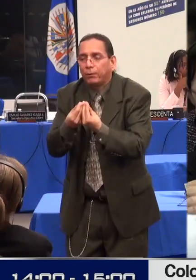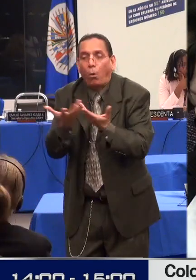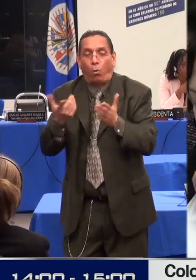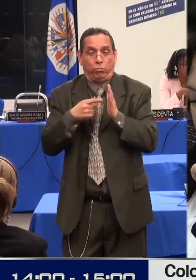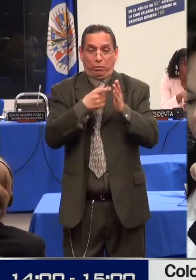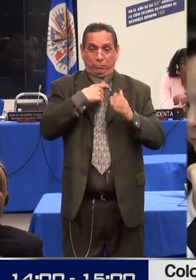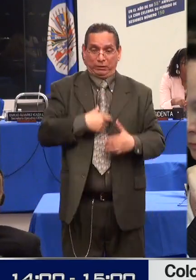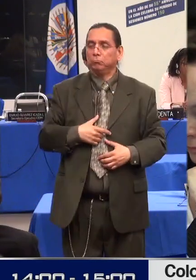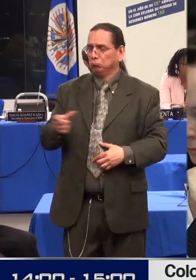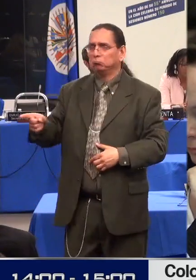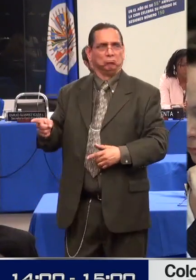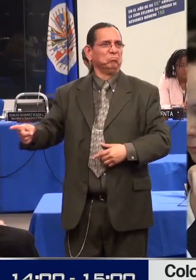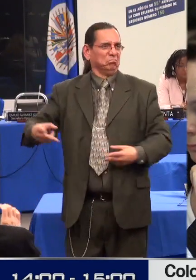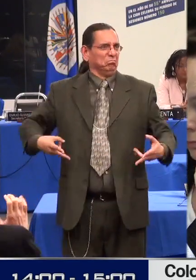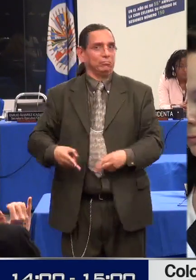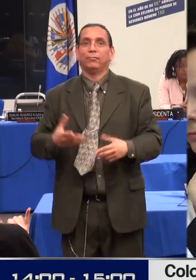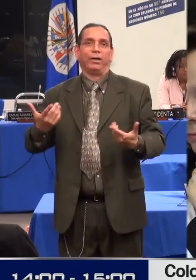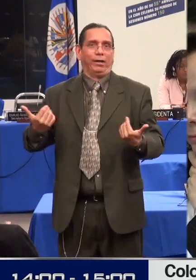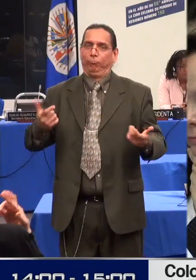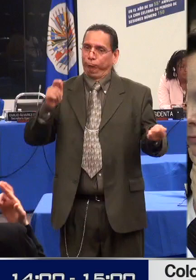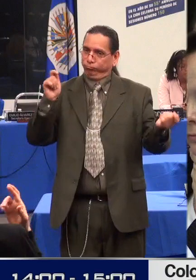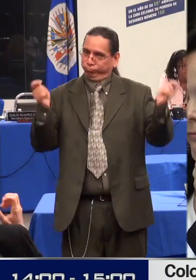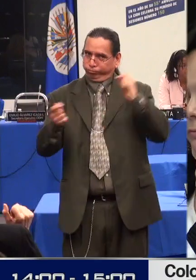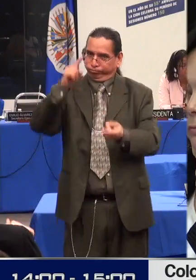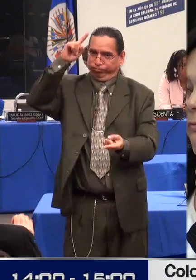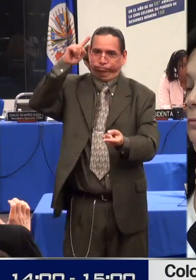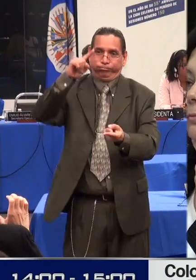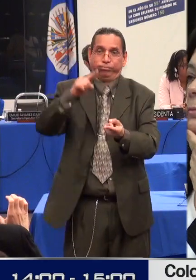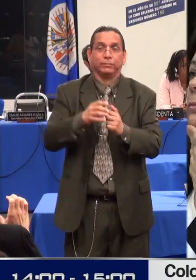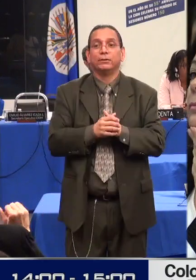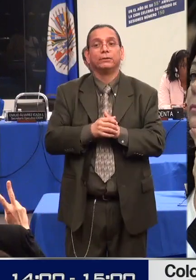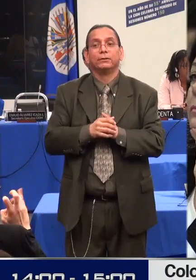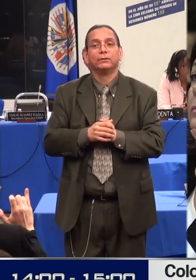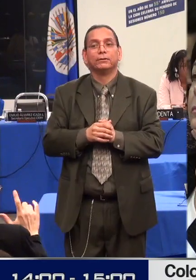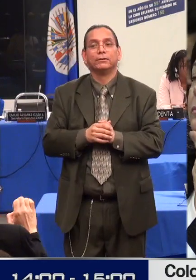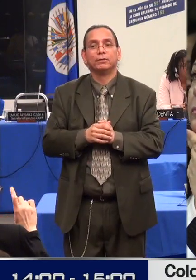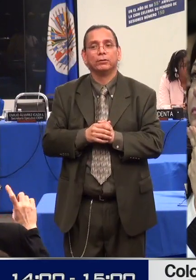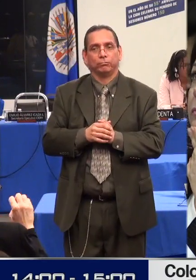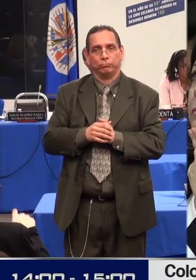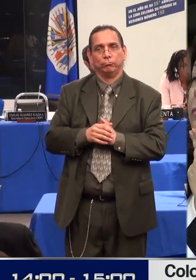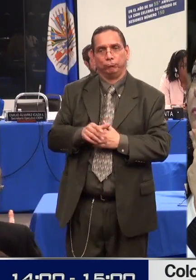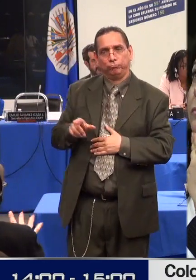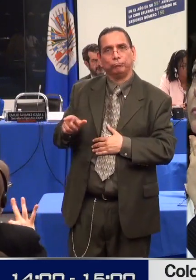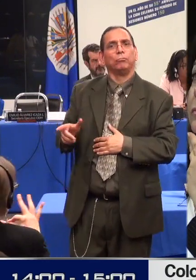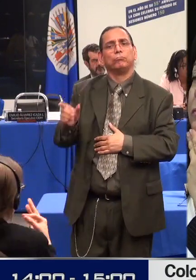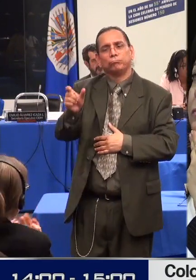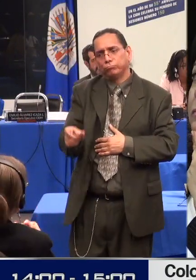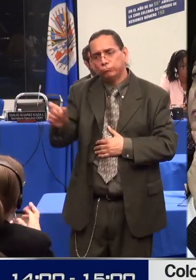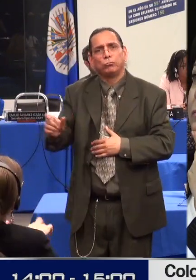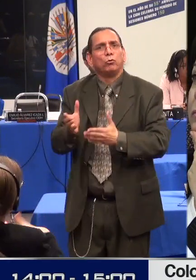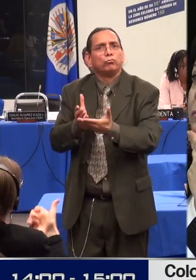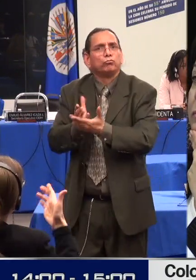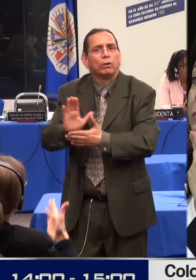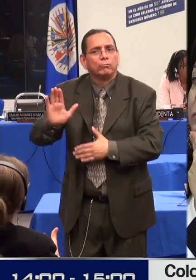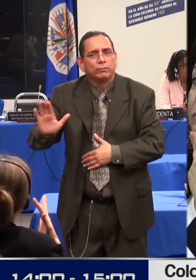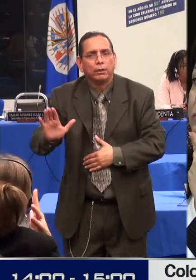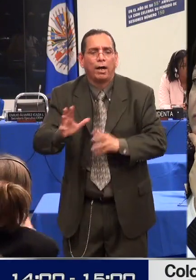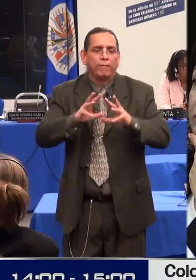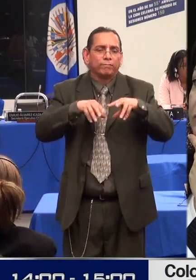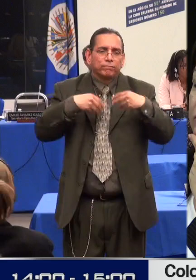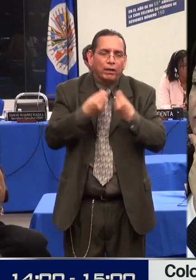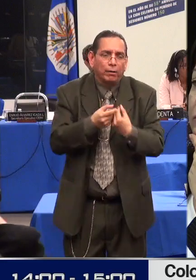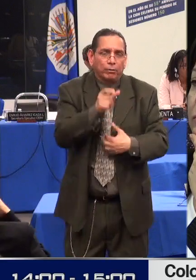curaduría de ciertas personas con discapacidad física o psíquica para quienes procedía a la privación de la administración de sus bienes